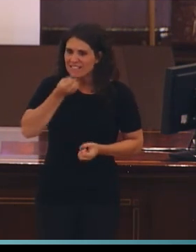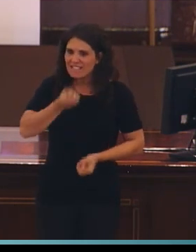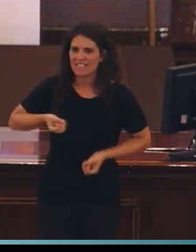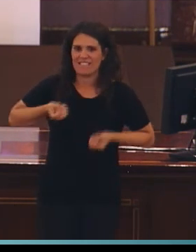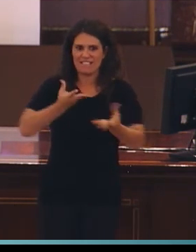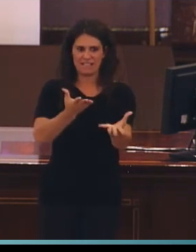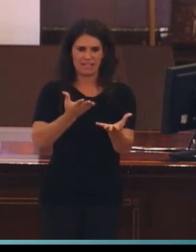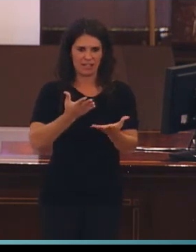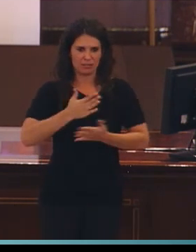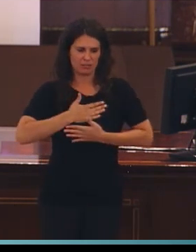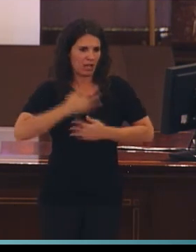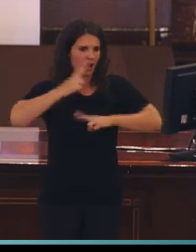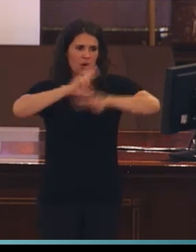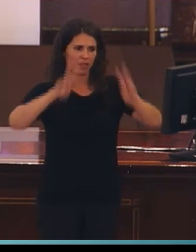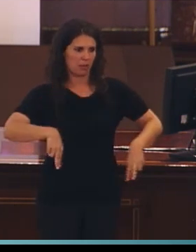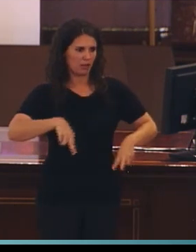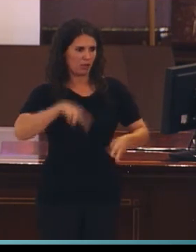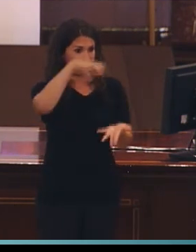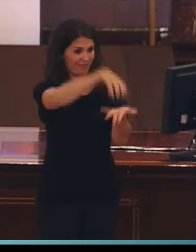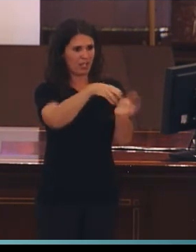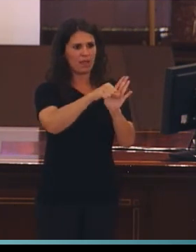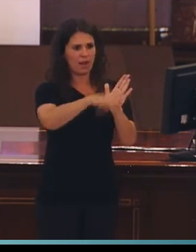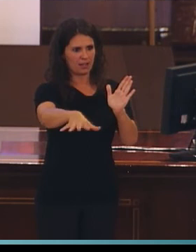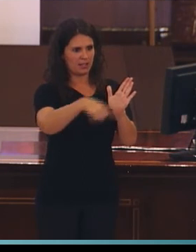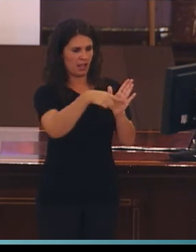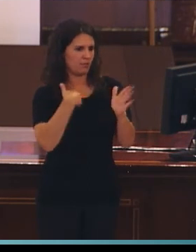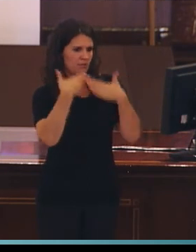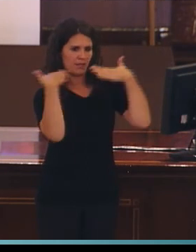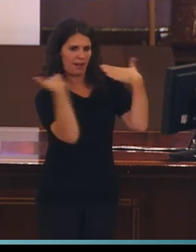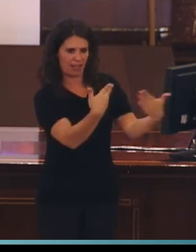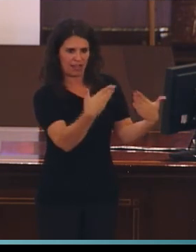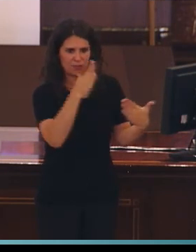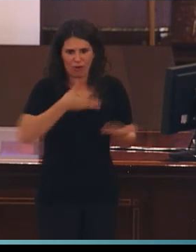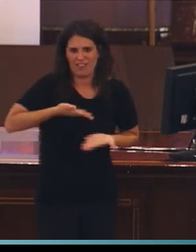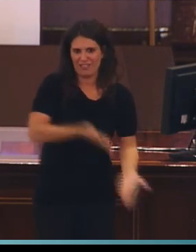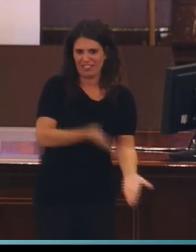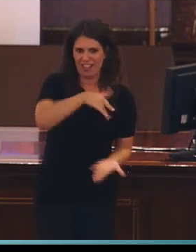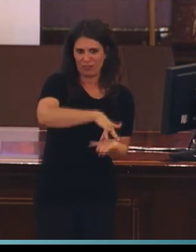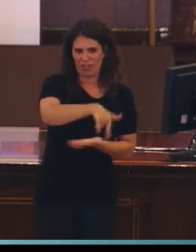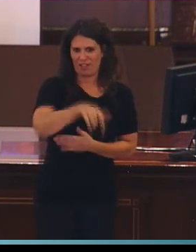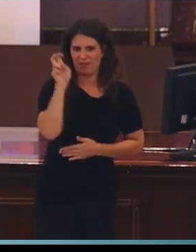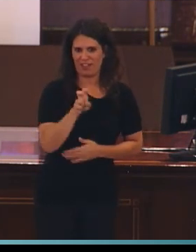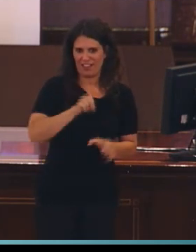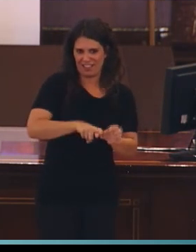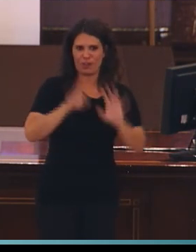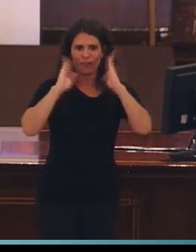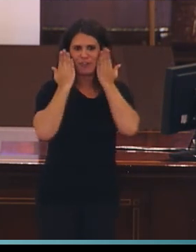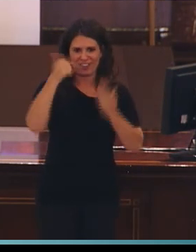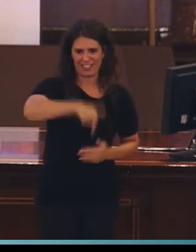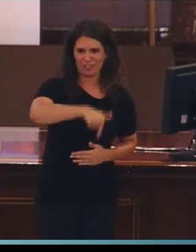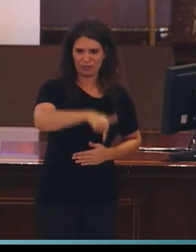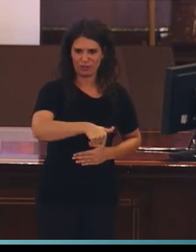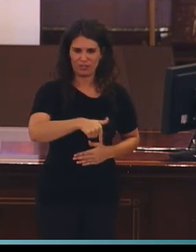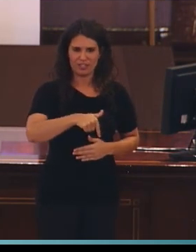agradecimiento al CENELSE por la invitación a estar presente en este congreso y a